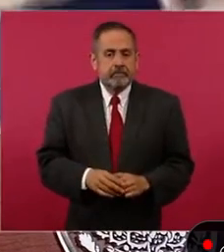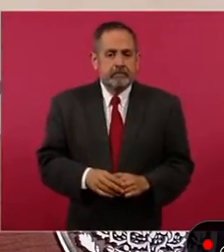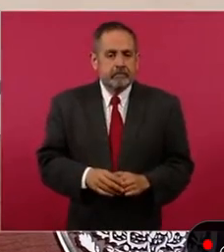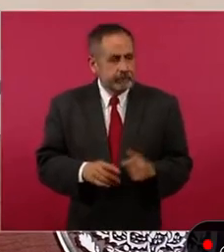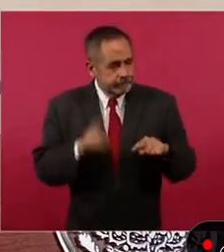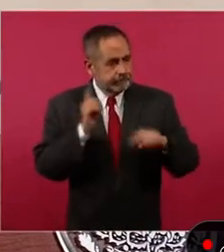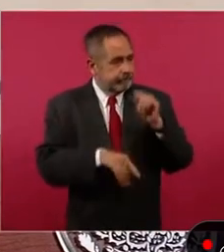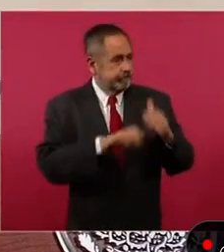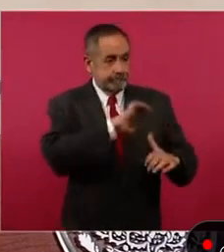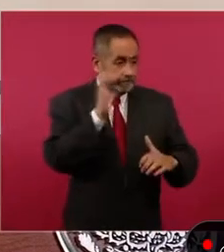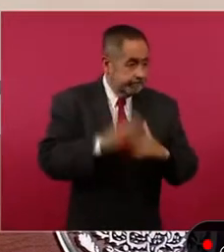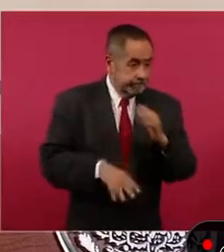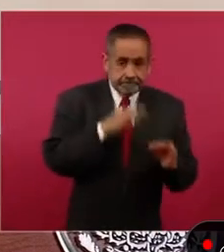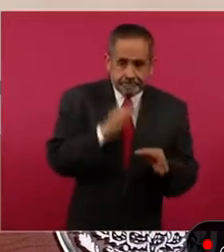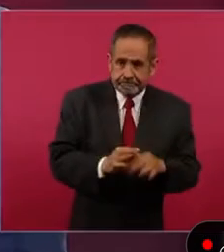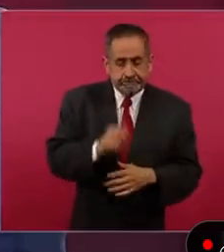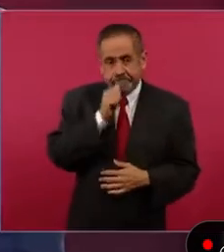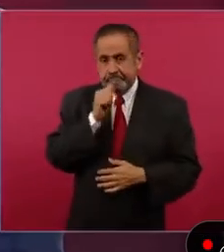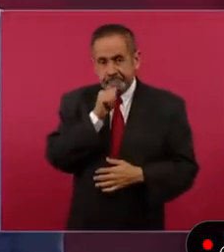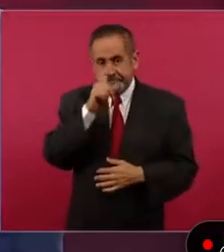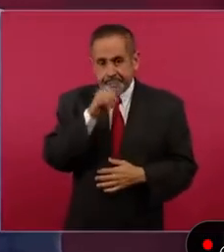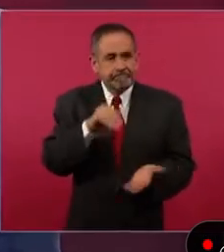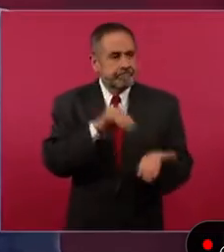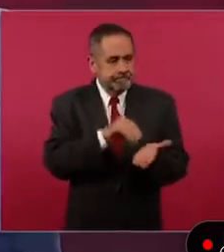todavía no terminamos de limpiar,